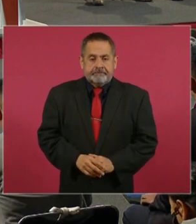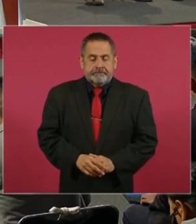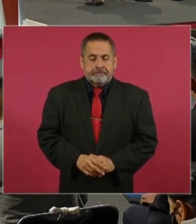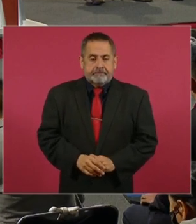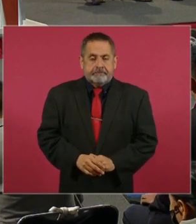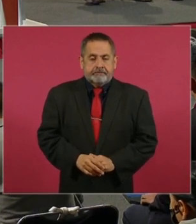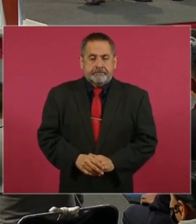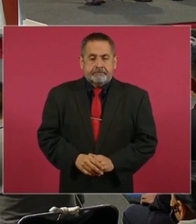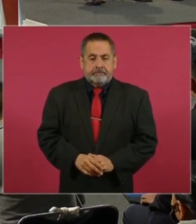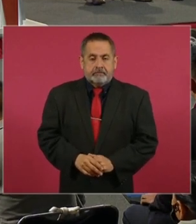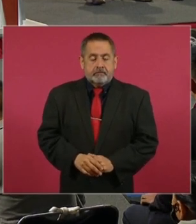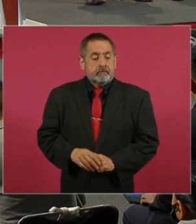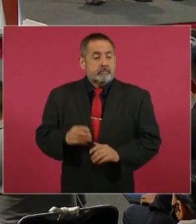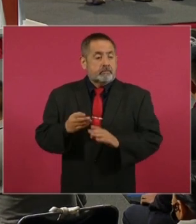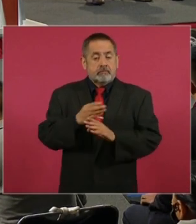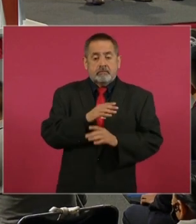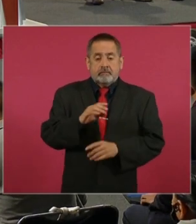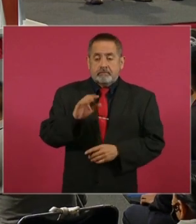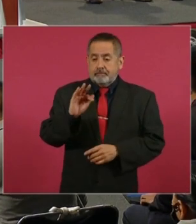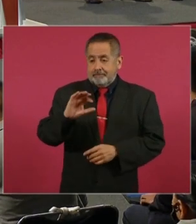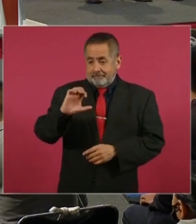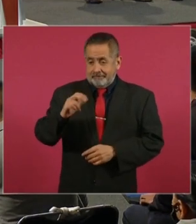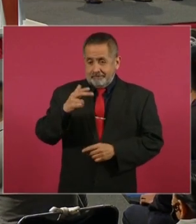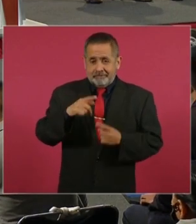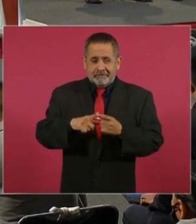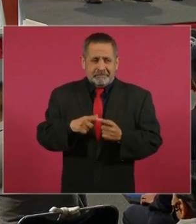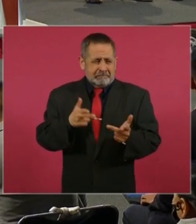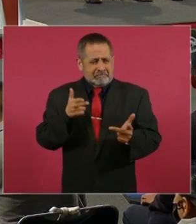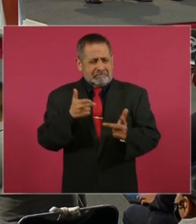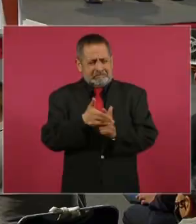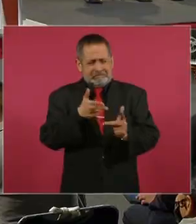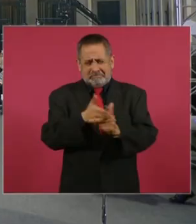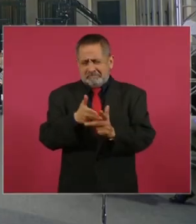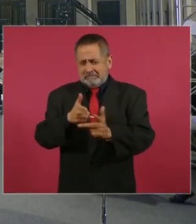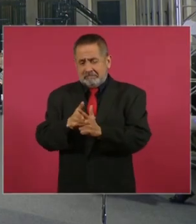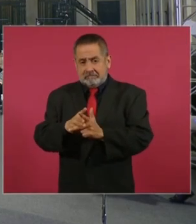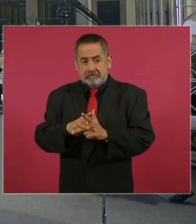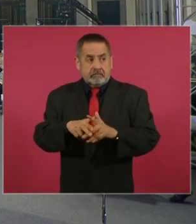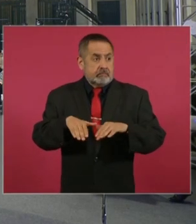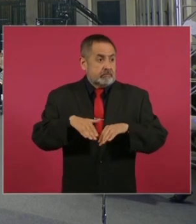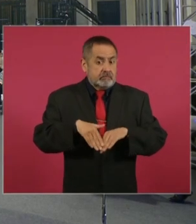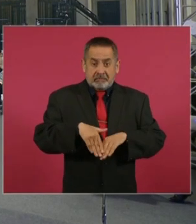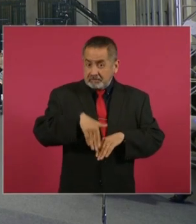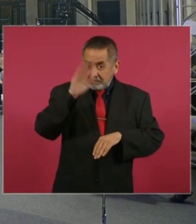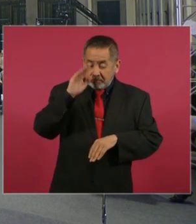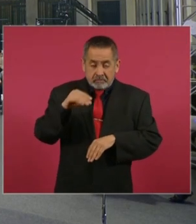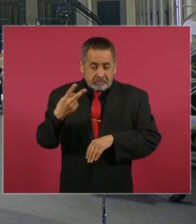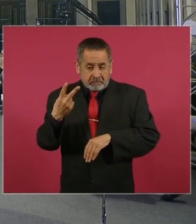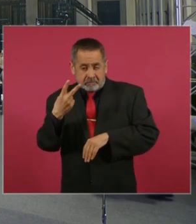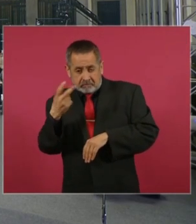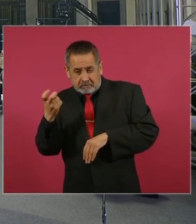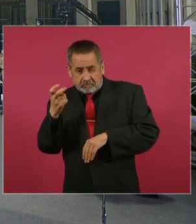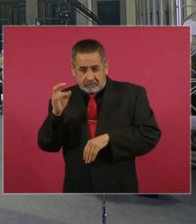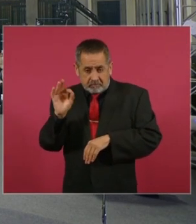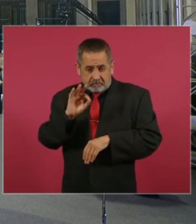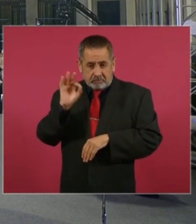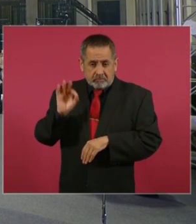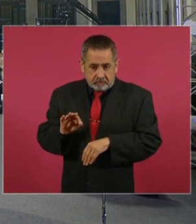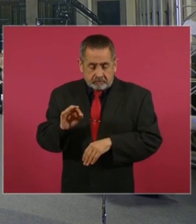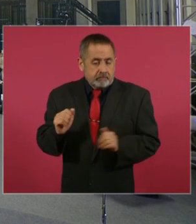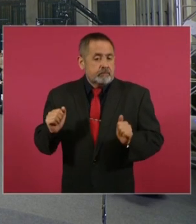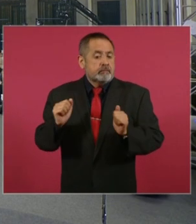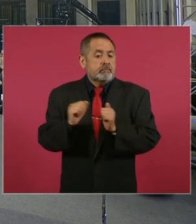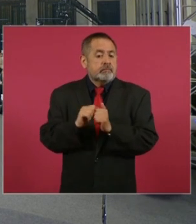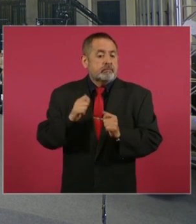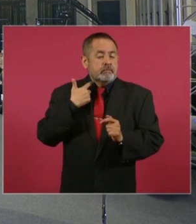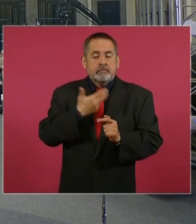con Calderón, homicidios aumentaron 200 por ciento. Con